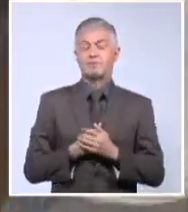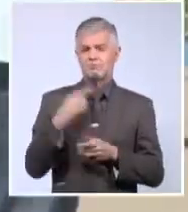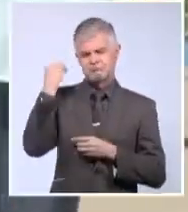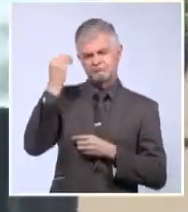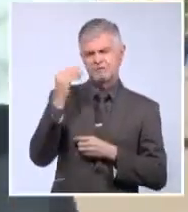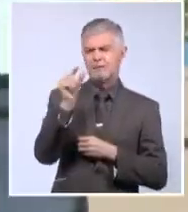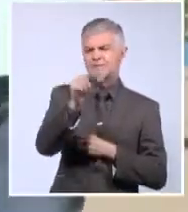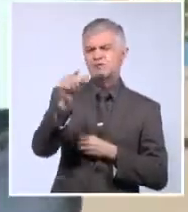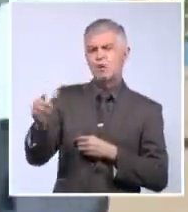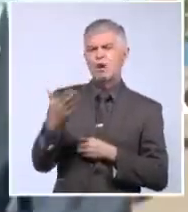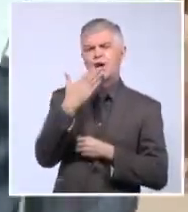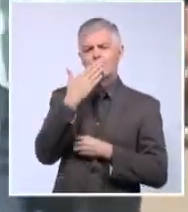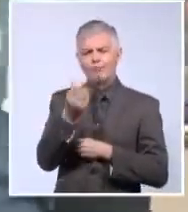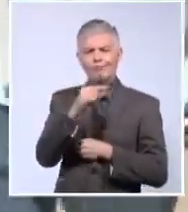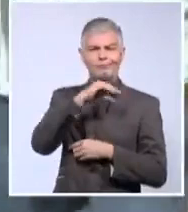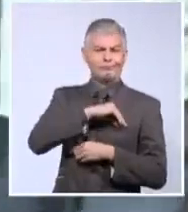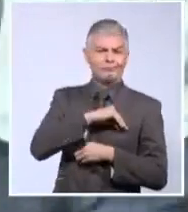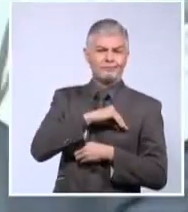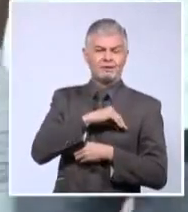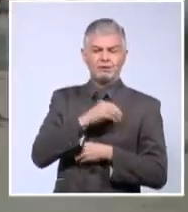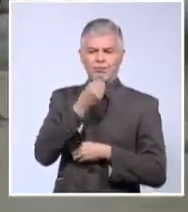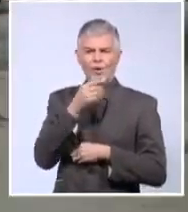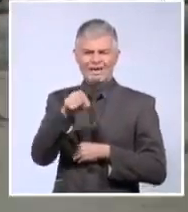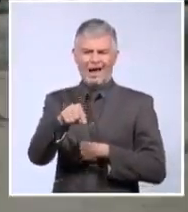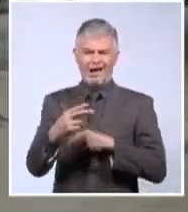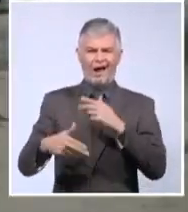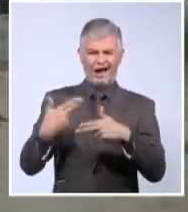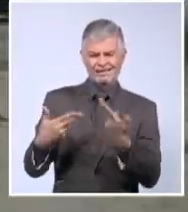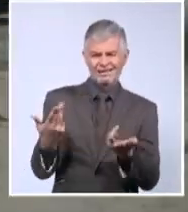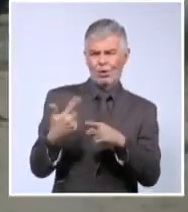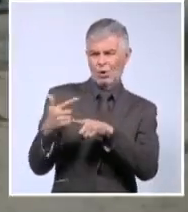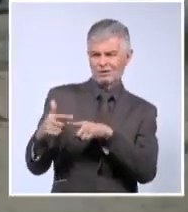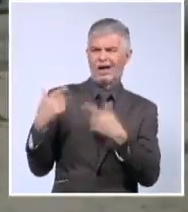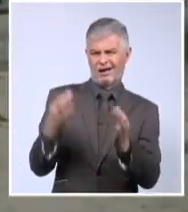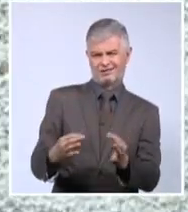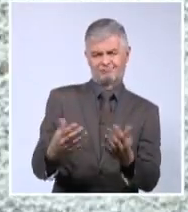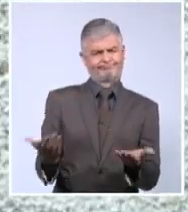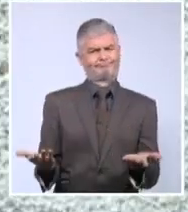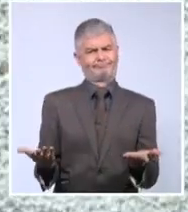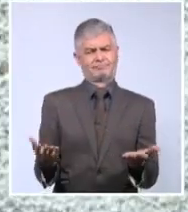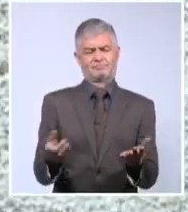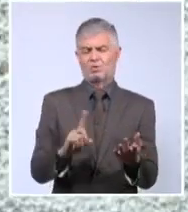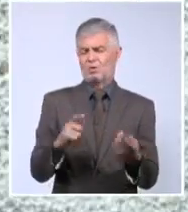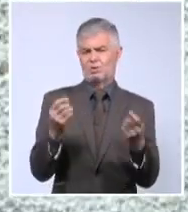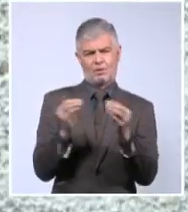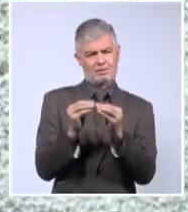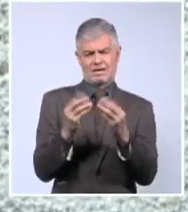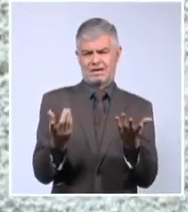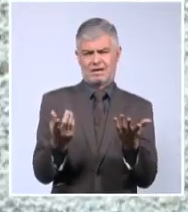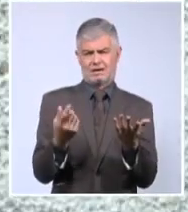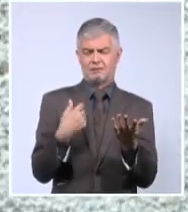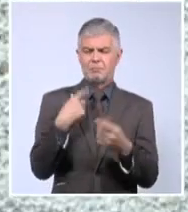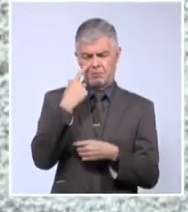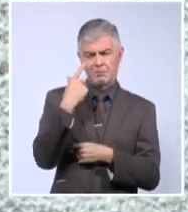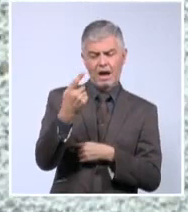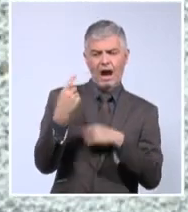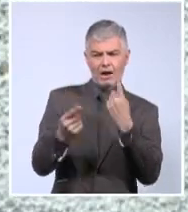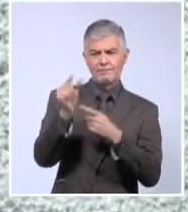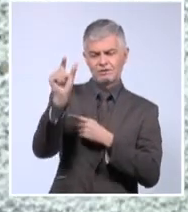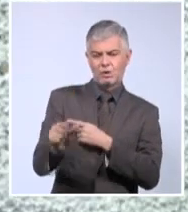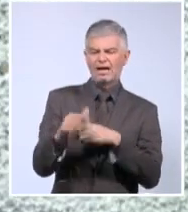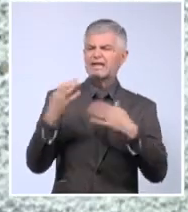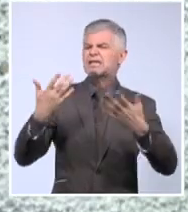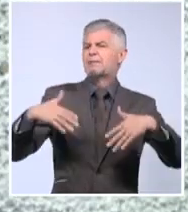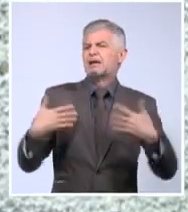tipo? Le puedo asegurar que no es así. Entonces, ¿por qué este proceder? Escuchemos en voz de uno de los ejecutores qué pasó